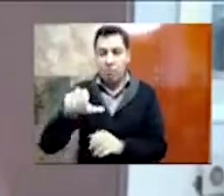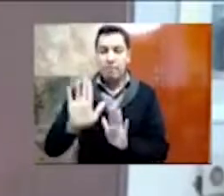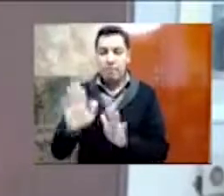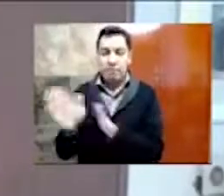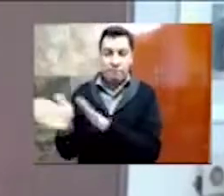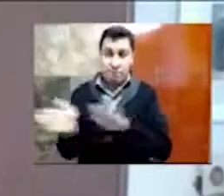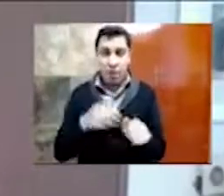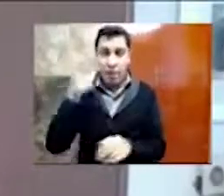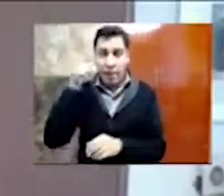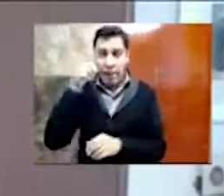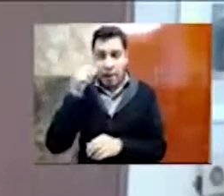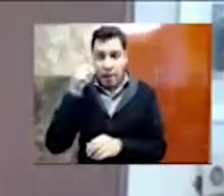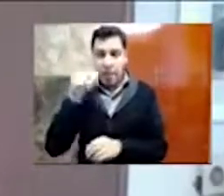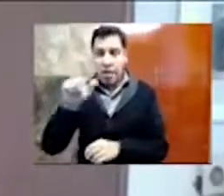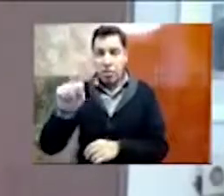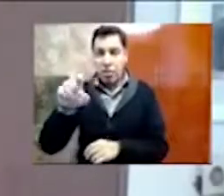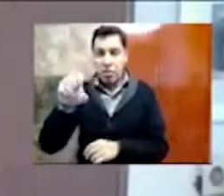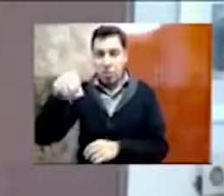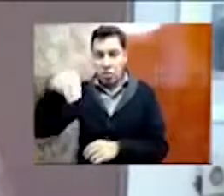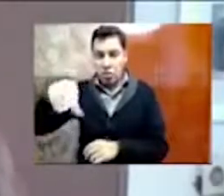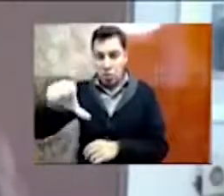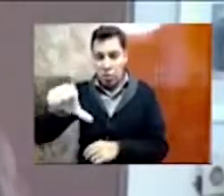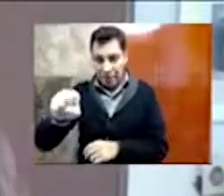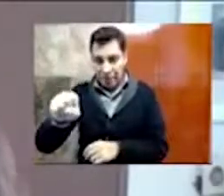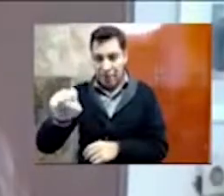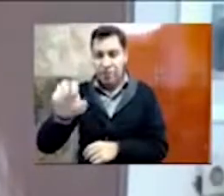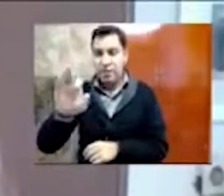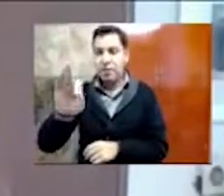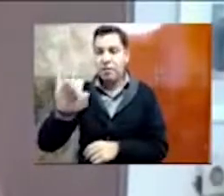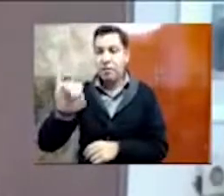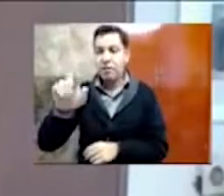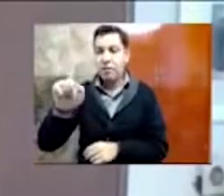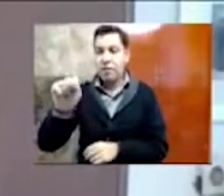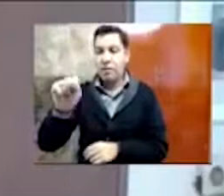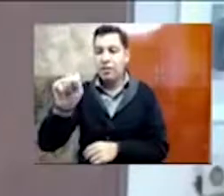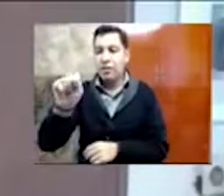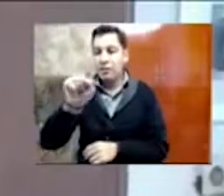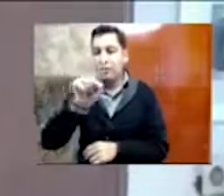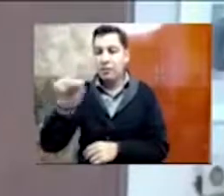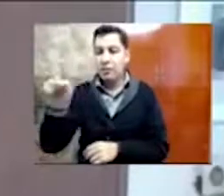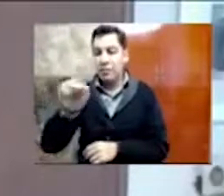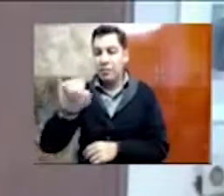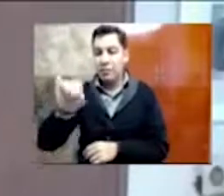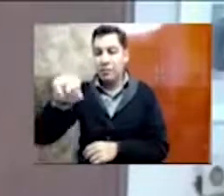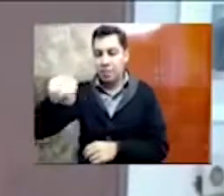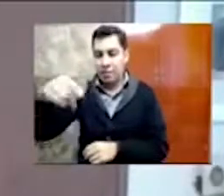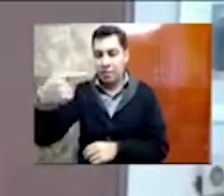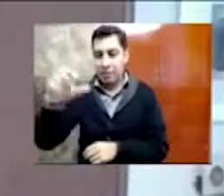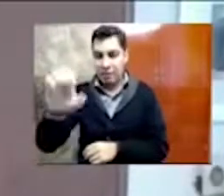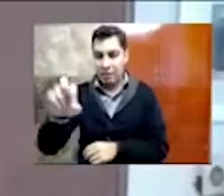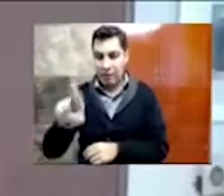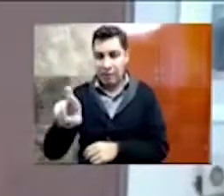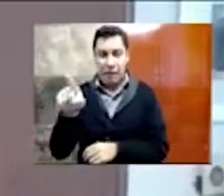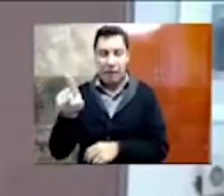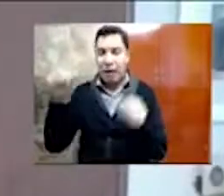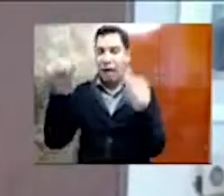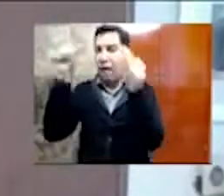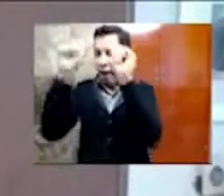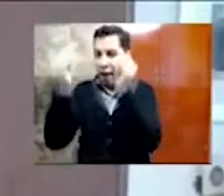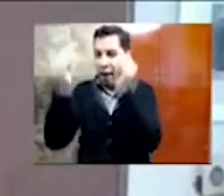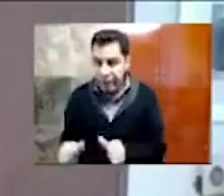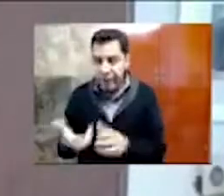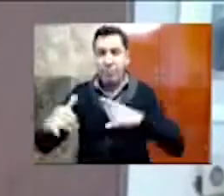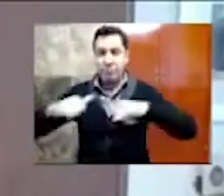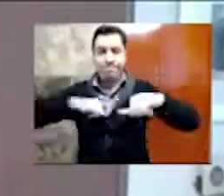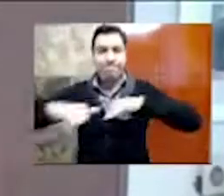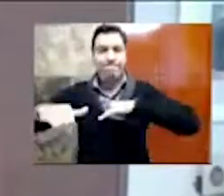Tomás Fitzinger, creo que muchos saben de él, él es un artista y diseñador gráfico que se ha dedicado a hacer cartografía,